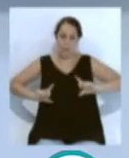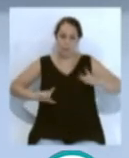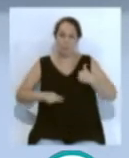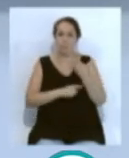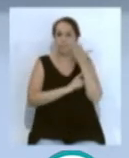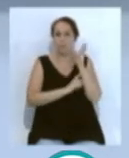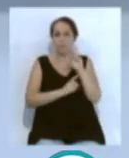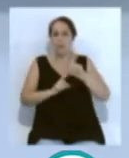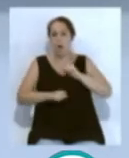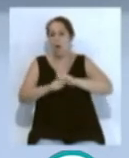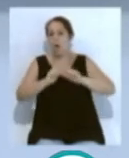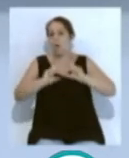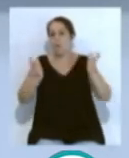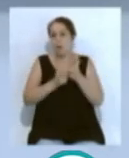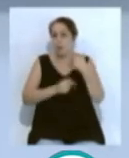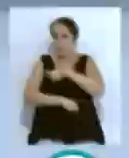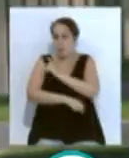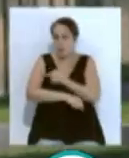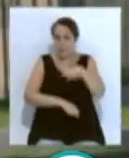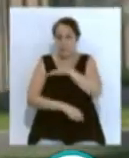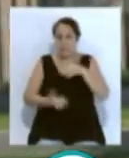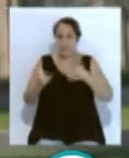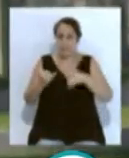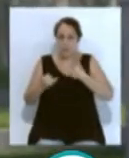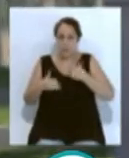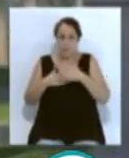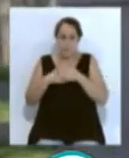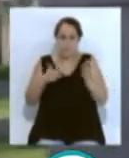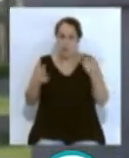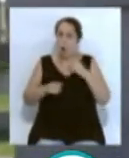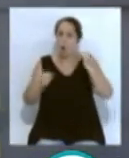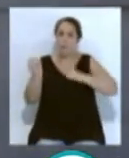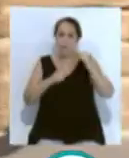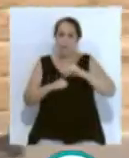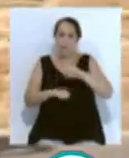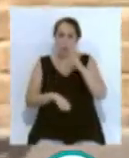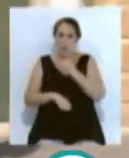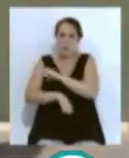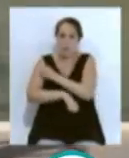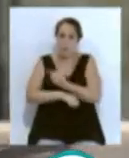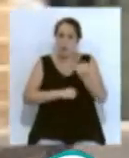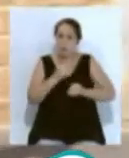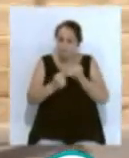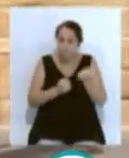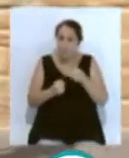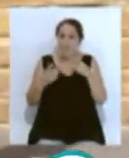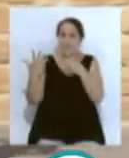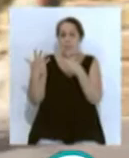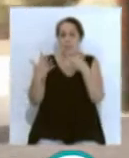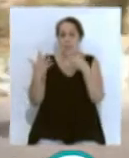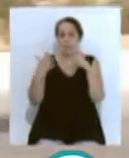agrupación de deportistas de Sevilla y en su estreno en la competición de triatlón sprint, 750